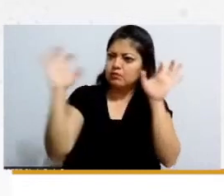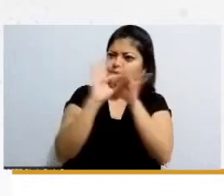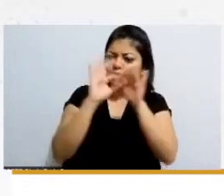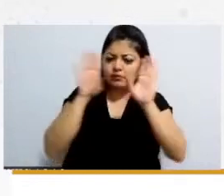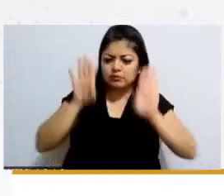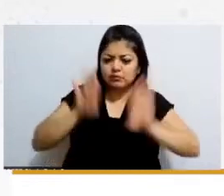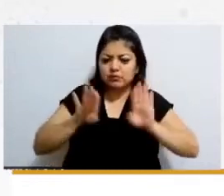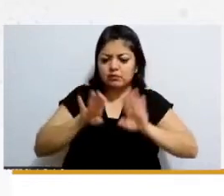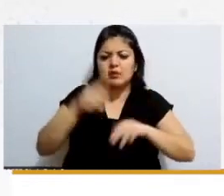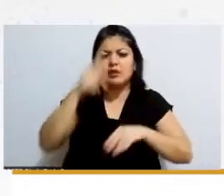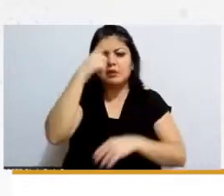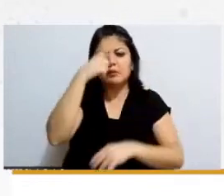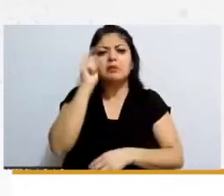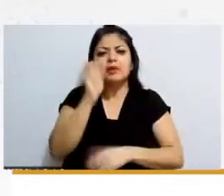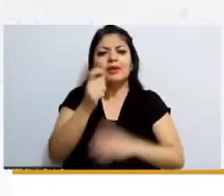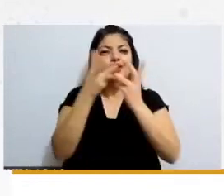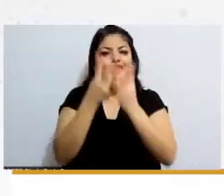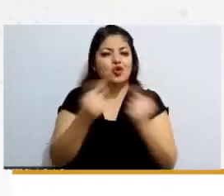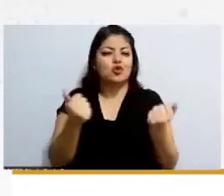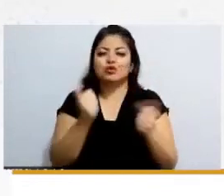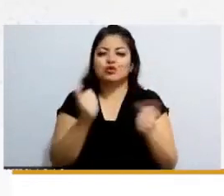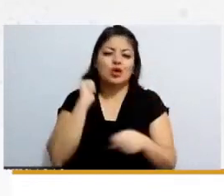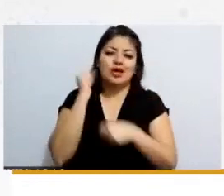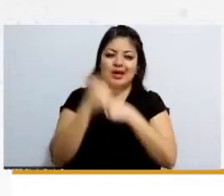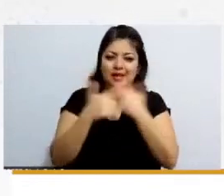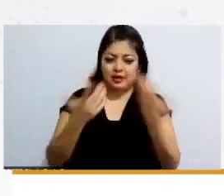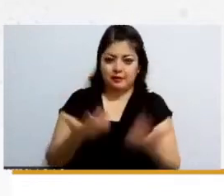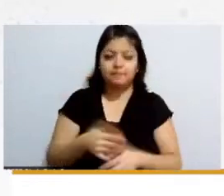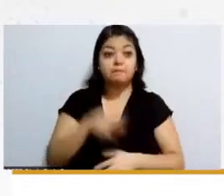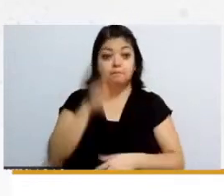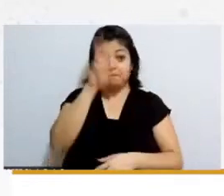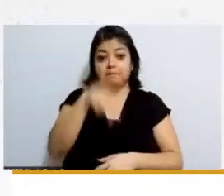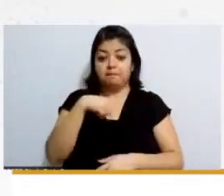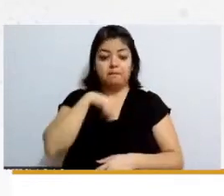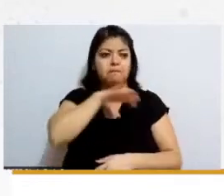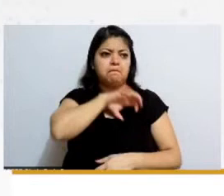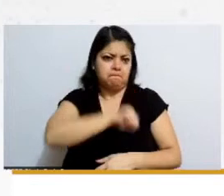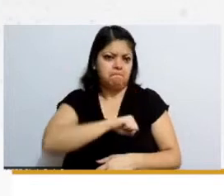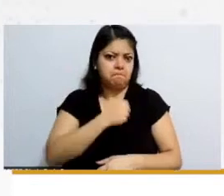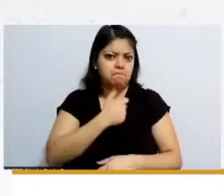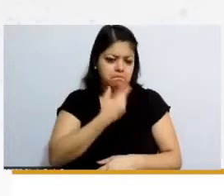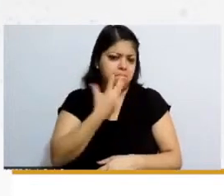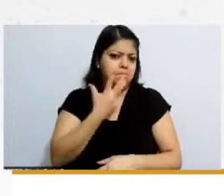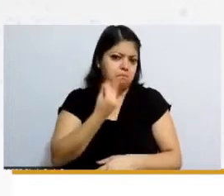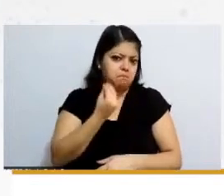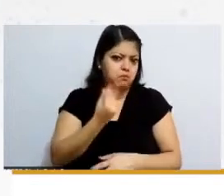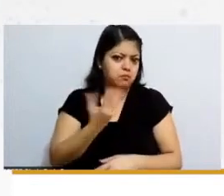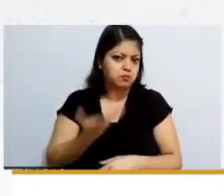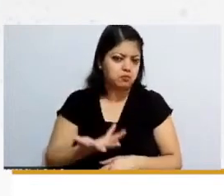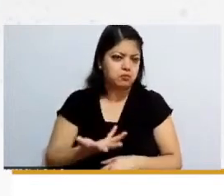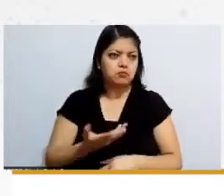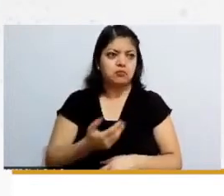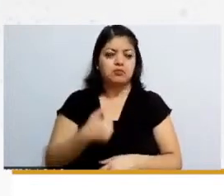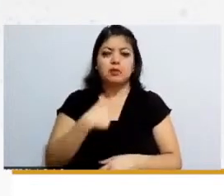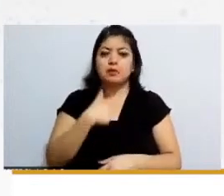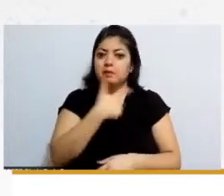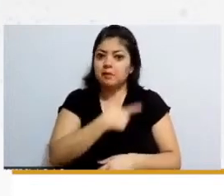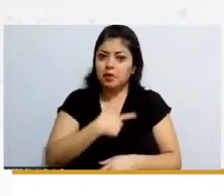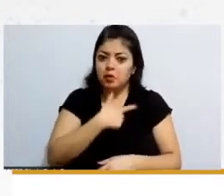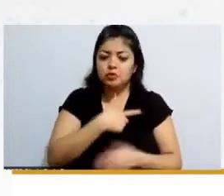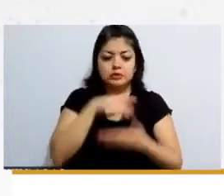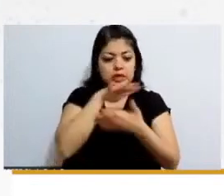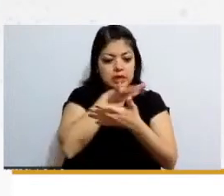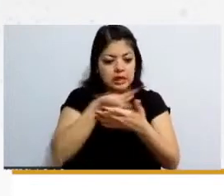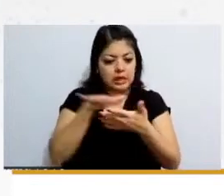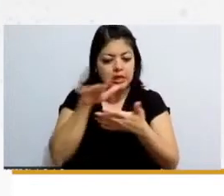caso en específico me me agrada mucho y me me gusta leer cada sentencia